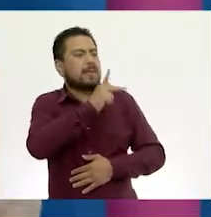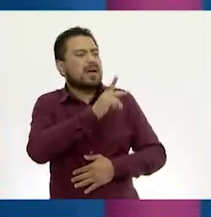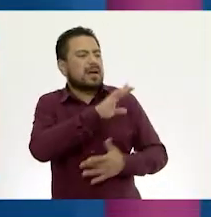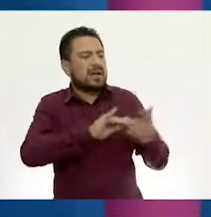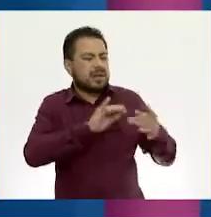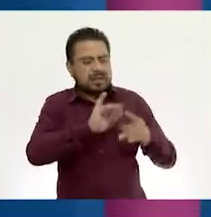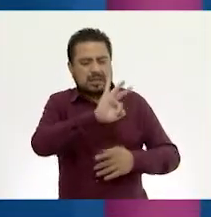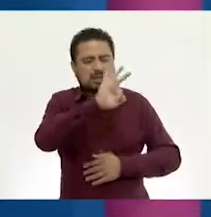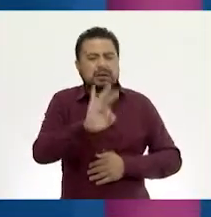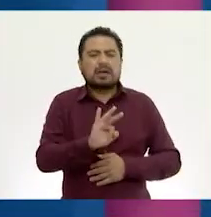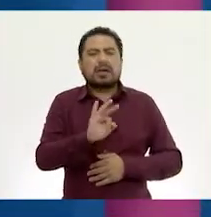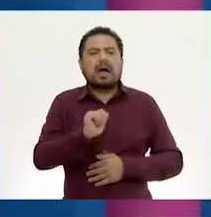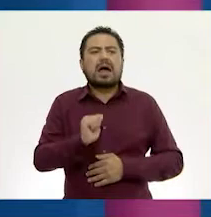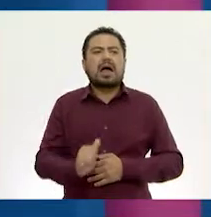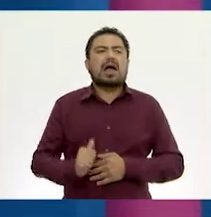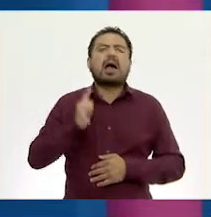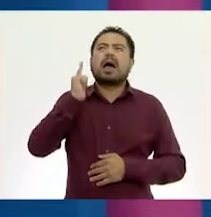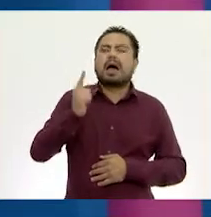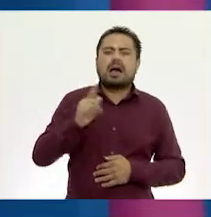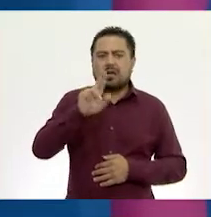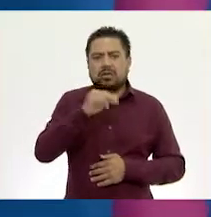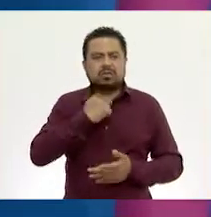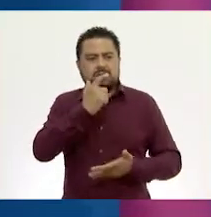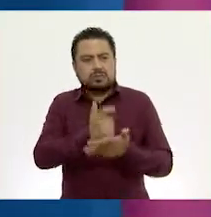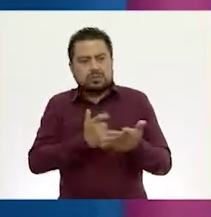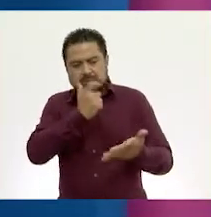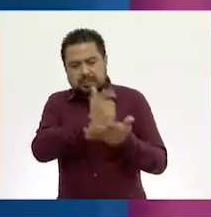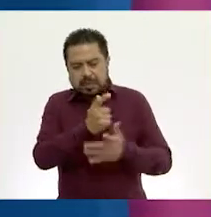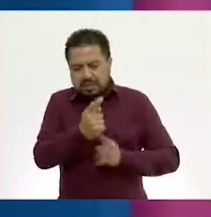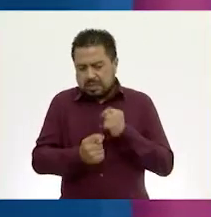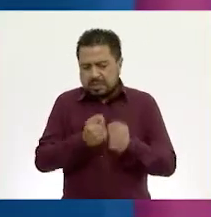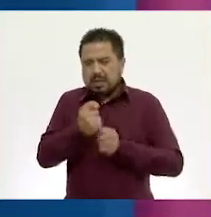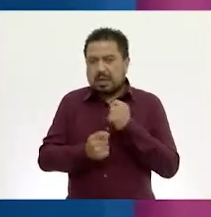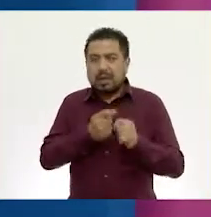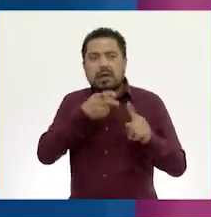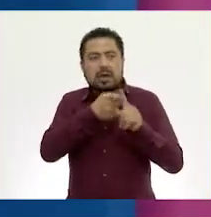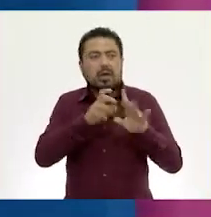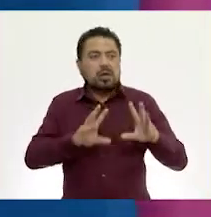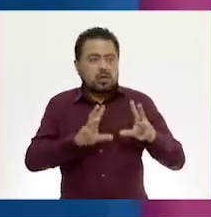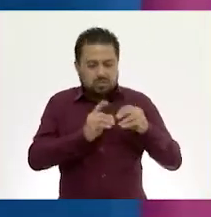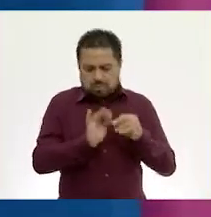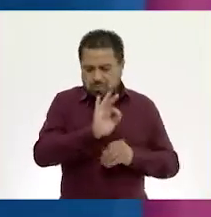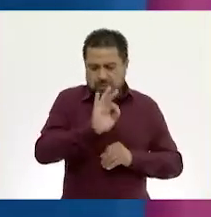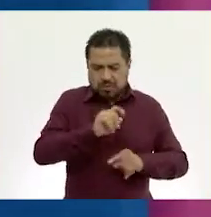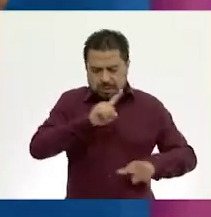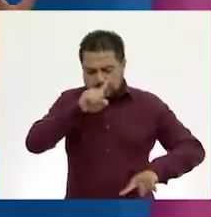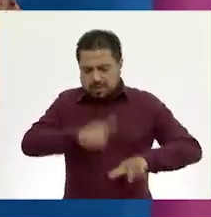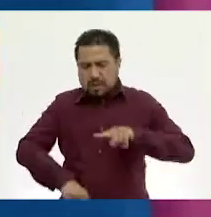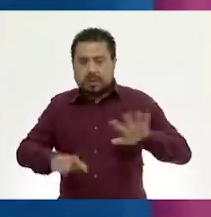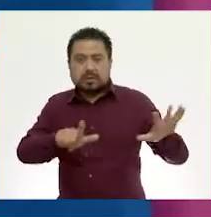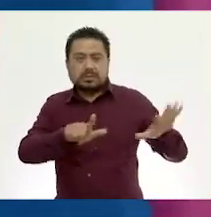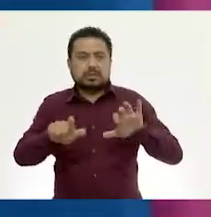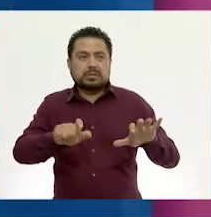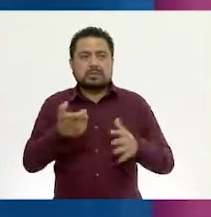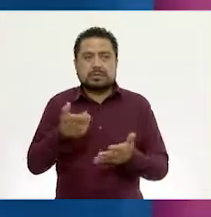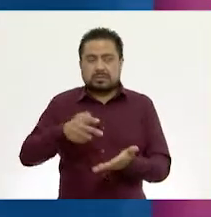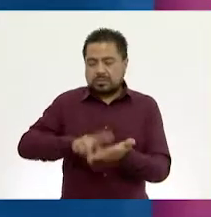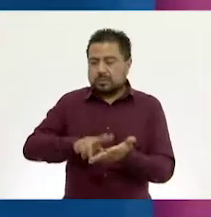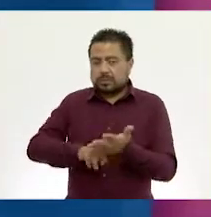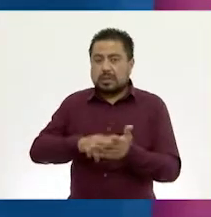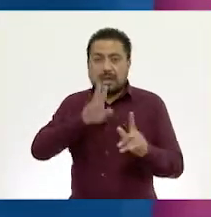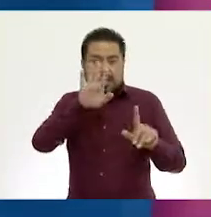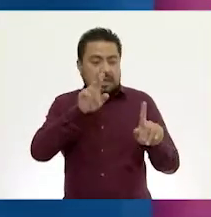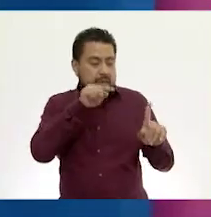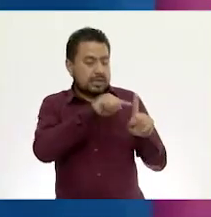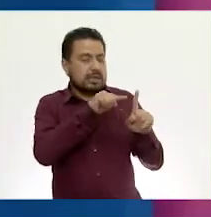descuento se refiere a algo que no voy a pagarle a la tienda, es una parte que yo tengo que quitar de los 700 pesos y